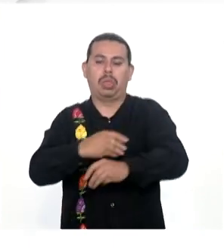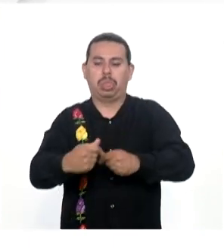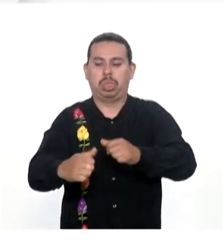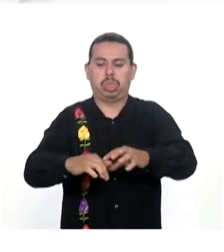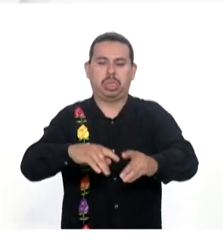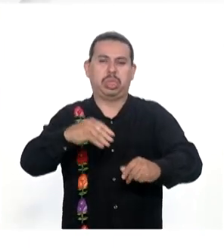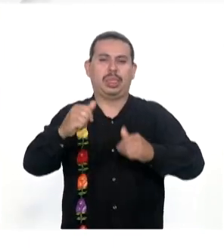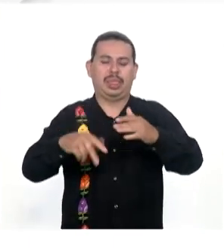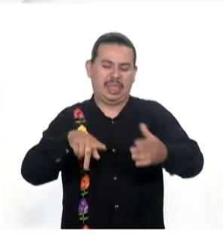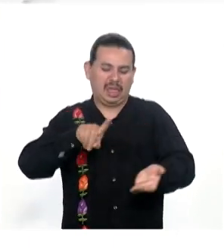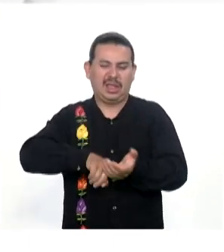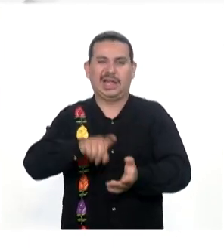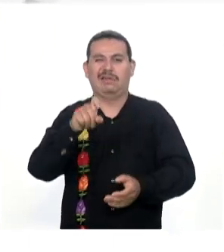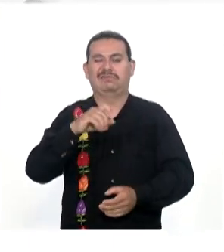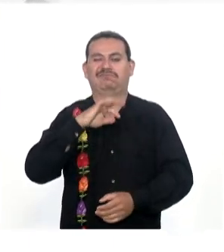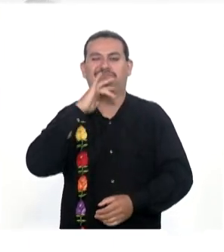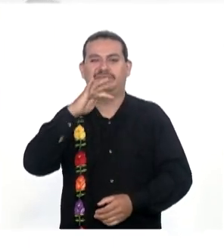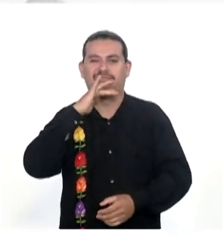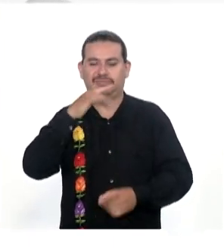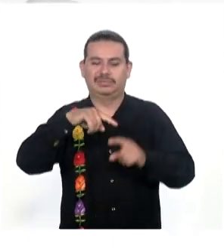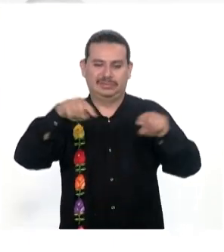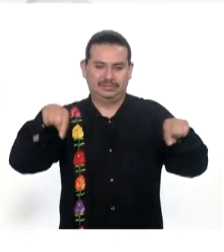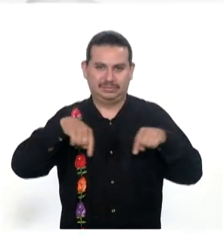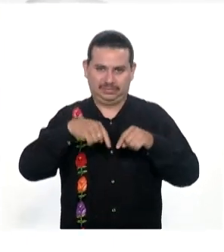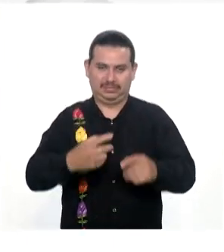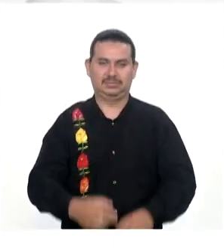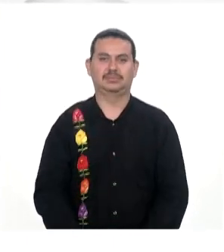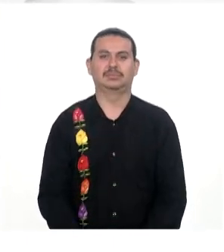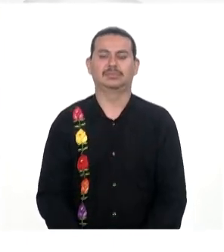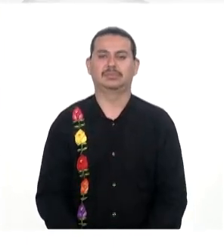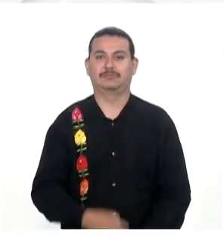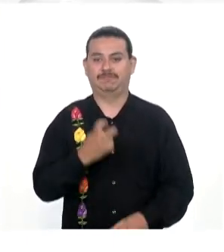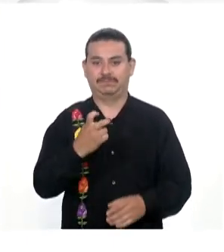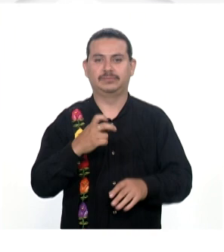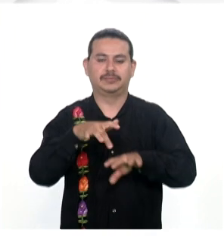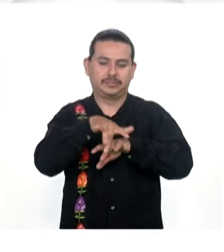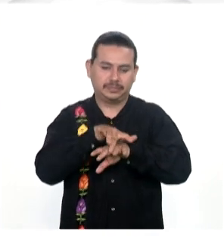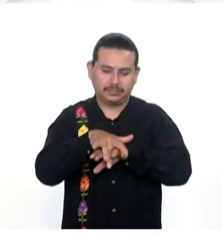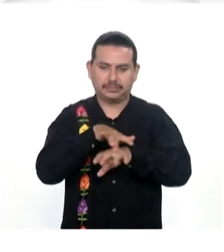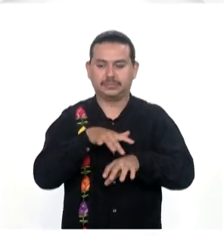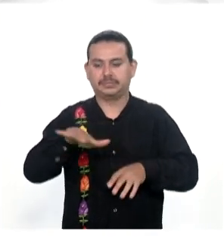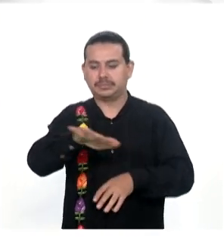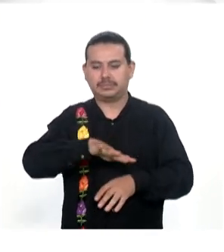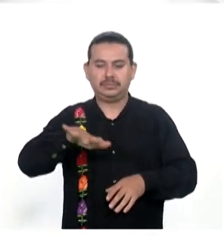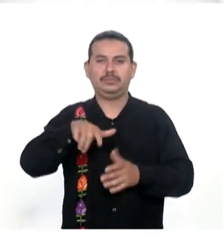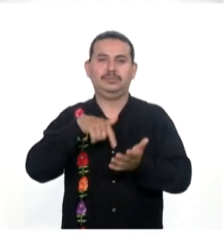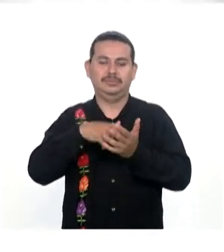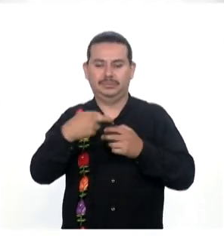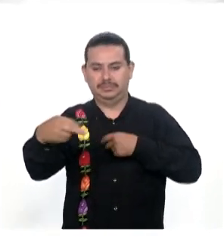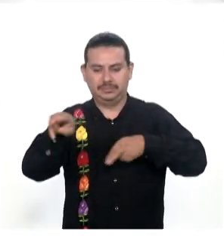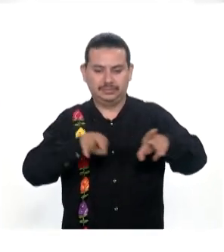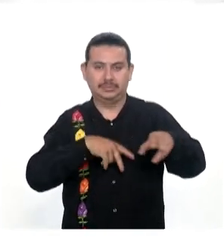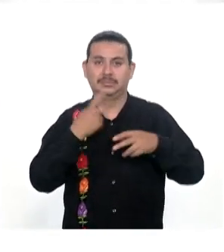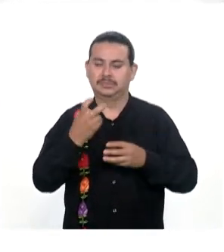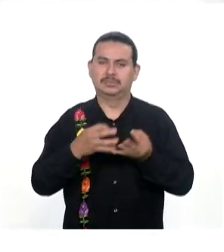contribuye A la contaminación Del agua De la alberca Que usen Sandalias En las áreas De las piscinas Y sobre todo Cumplir con